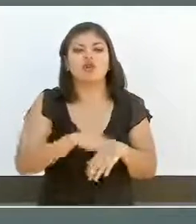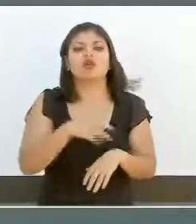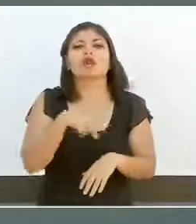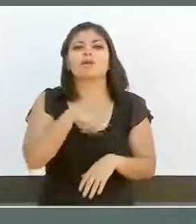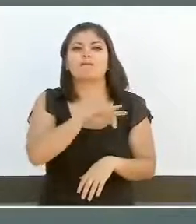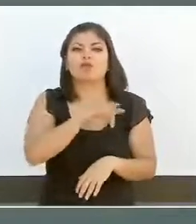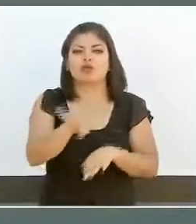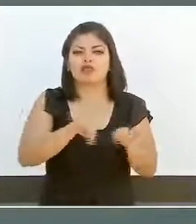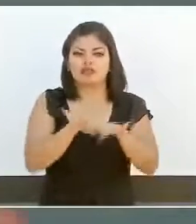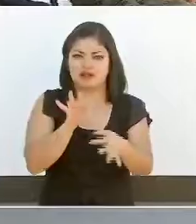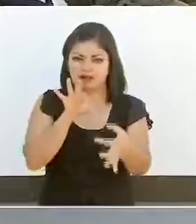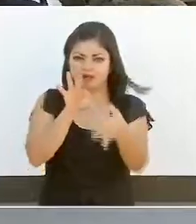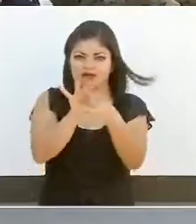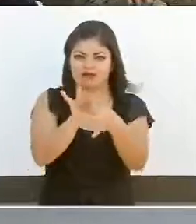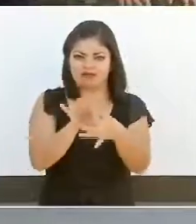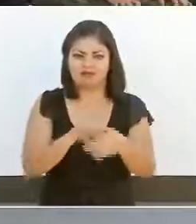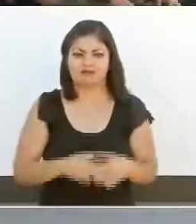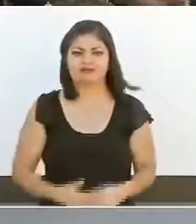para ustedes.